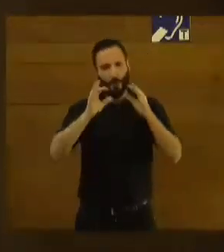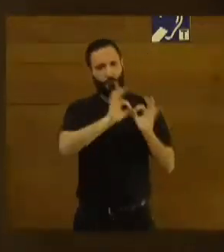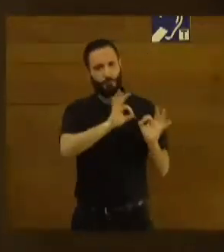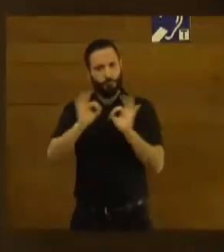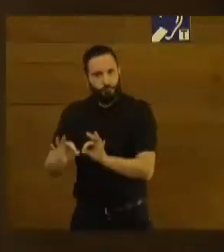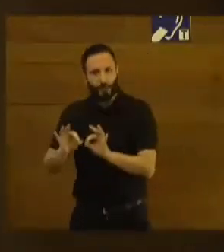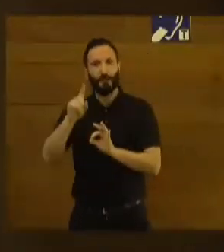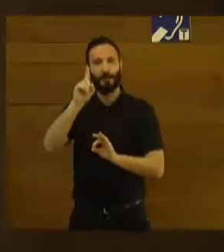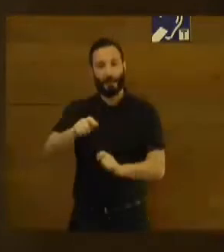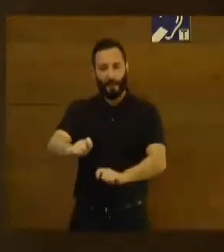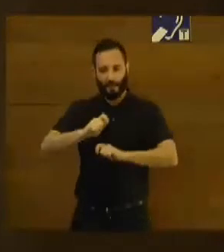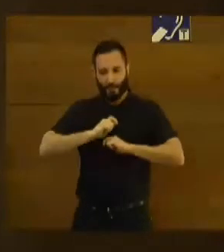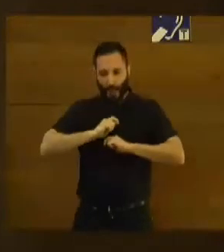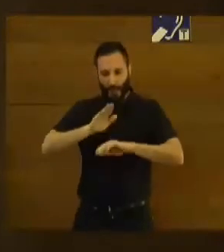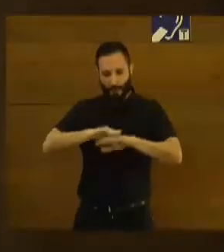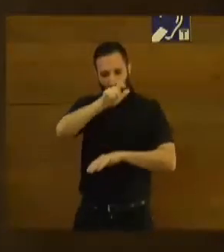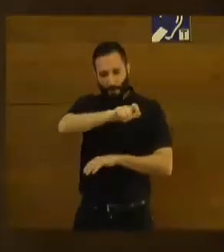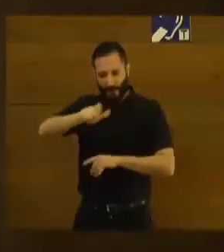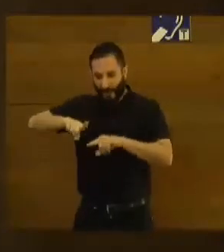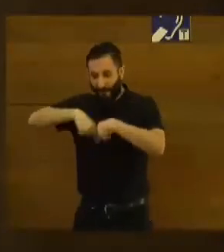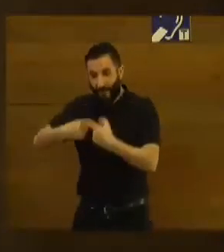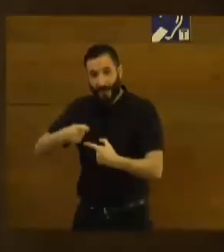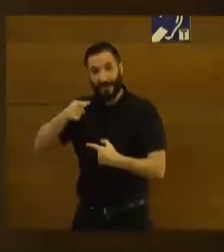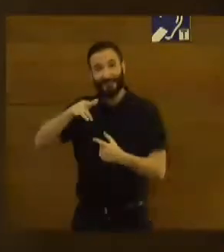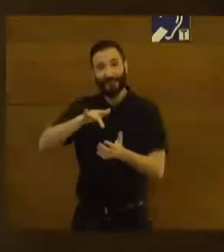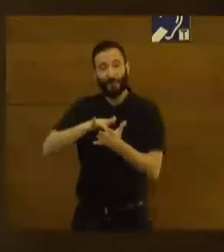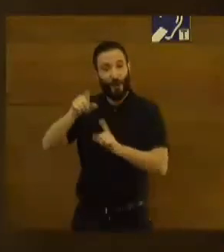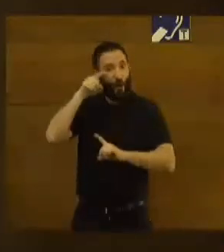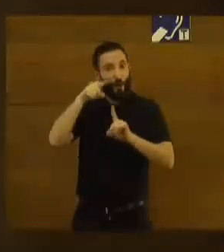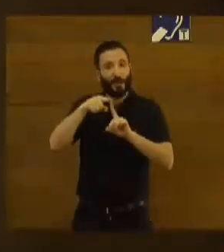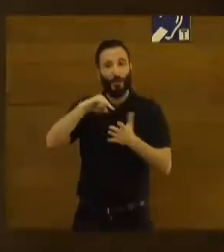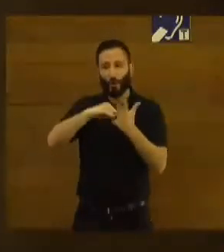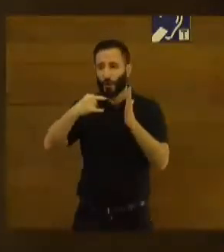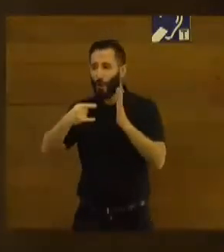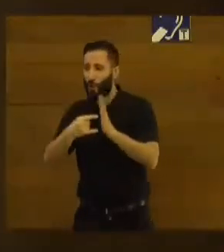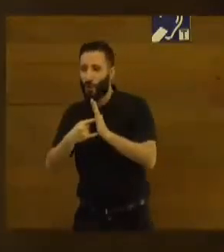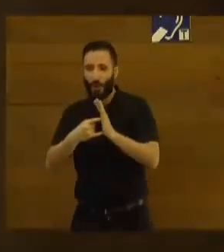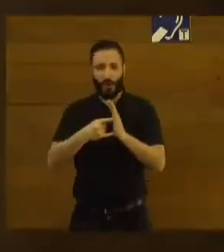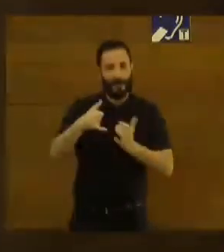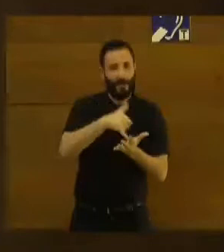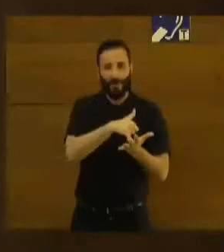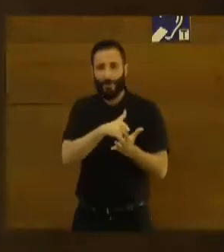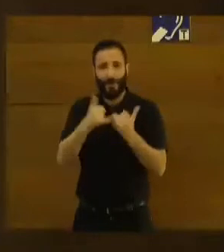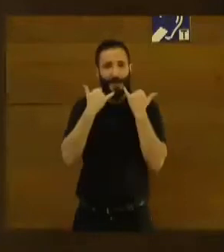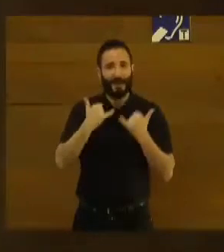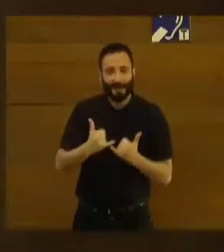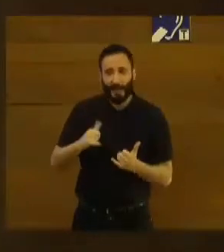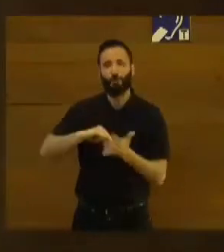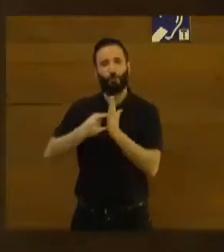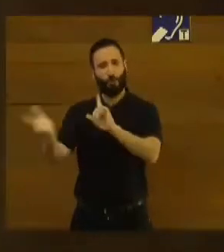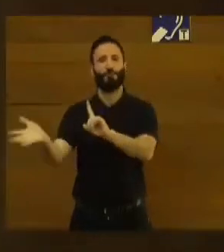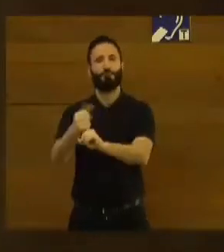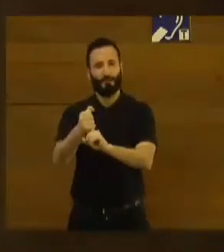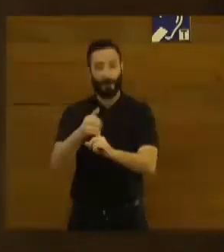tangibles que benefician a un gran número de familias en la búsqueda de soluciones a su vulnerabilidad energética. Esta